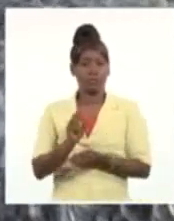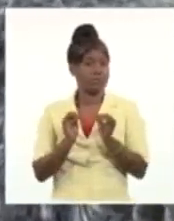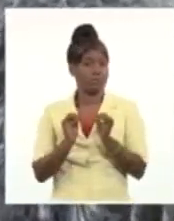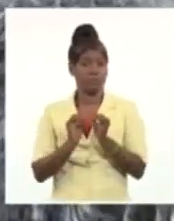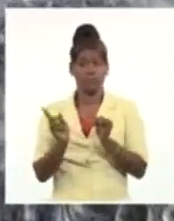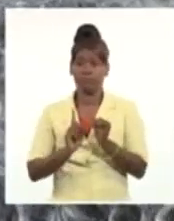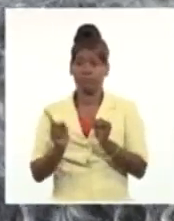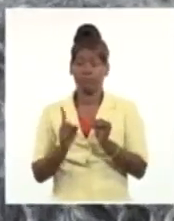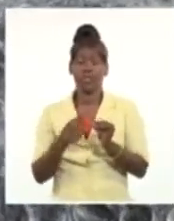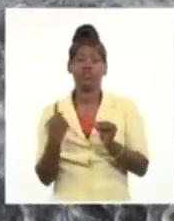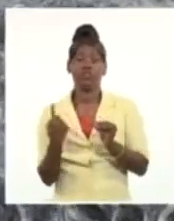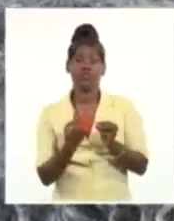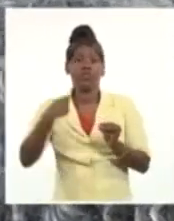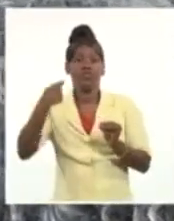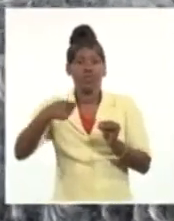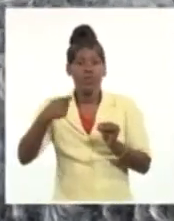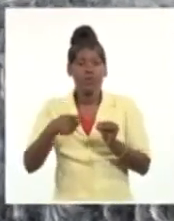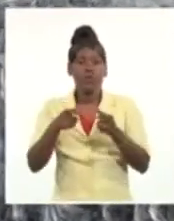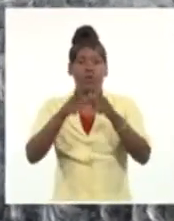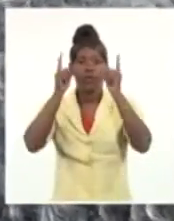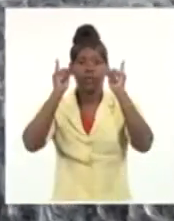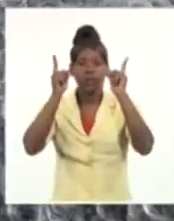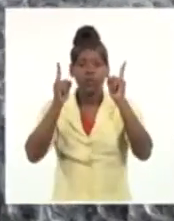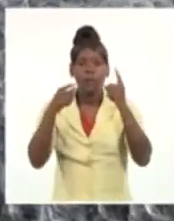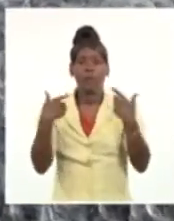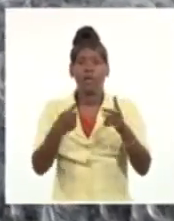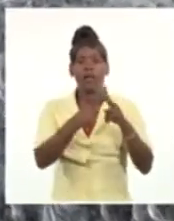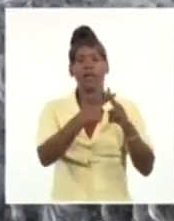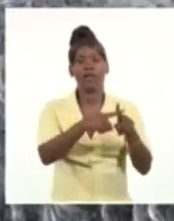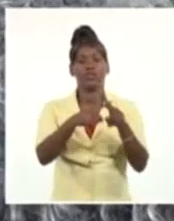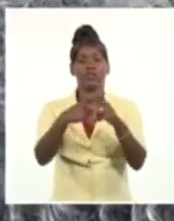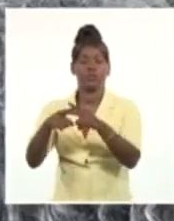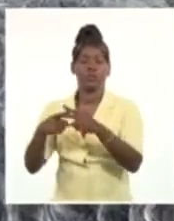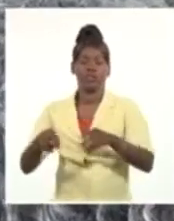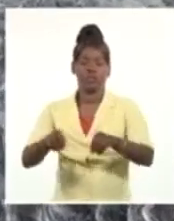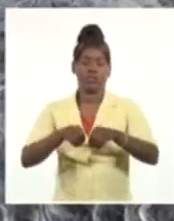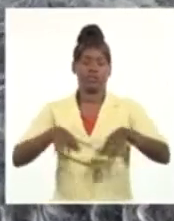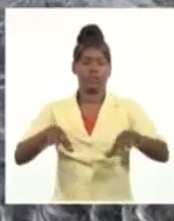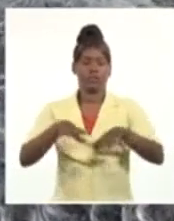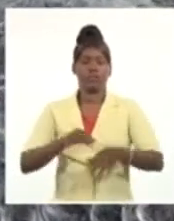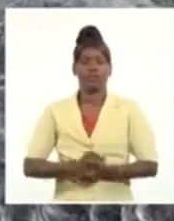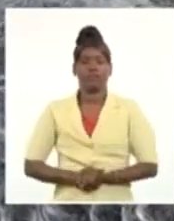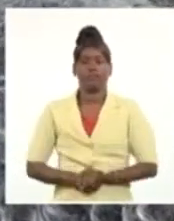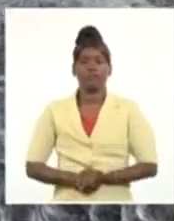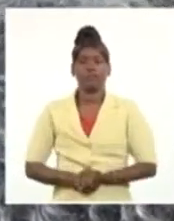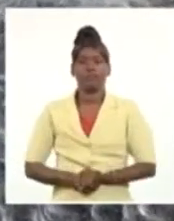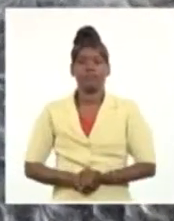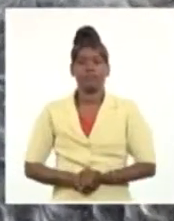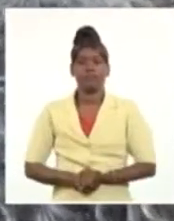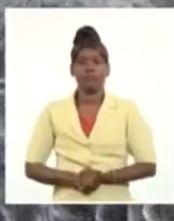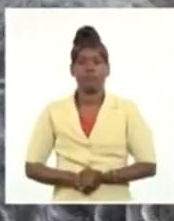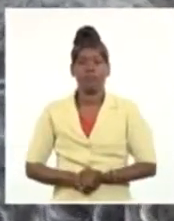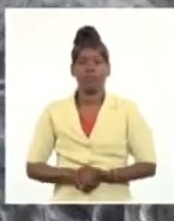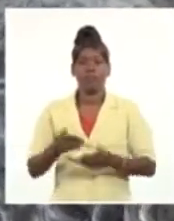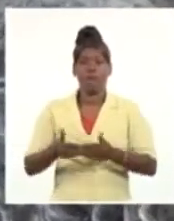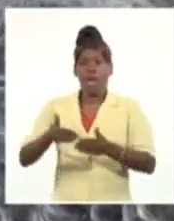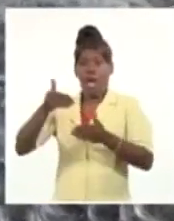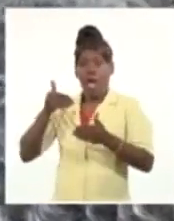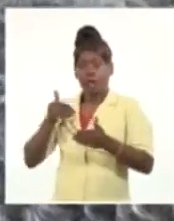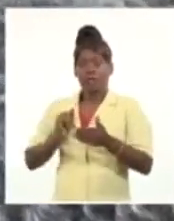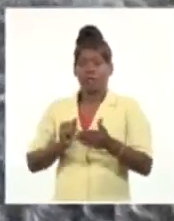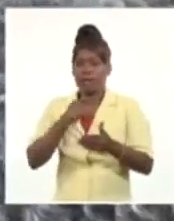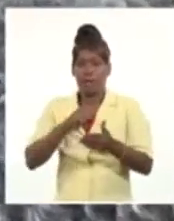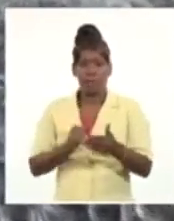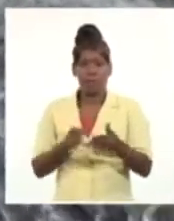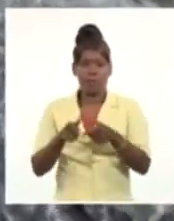pueblo. Si pasó desapercibido el momento en que lo hicieron, en que lo tuvieron que hacer en la Asamblea Municipal, en que previamente